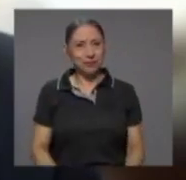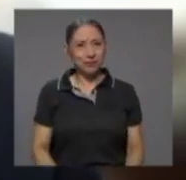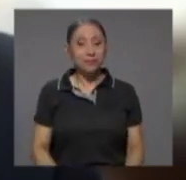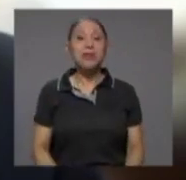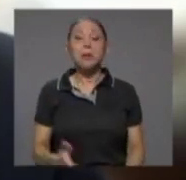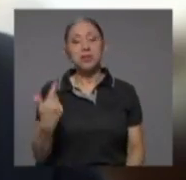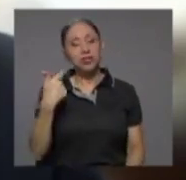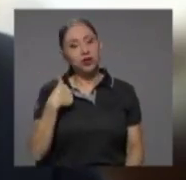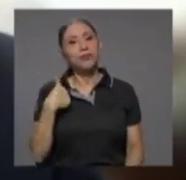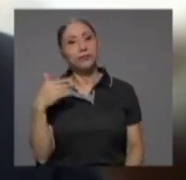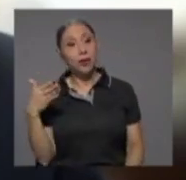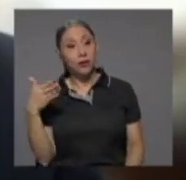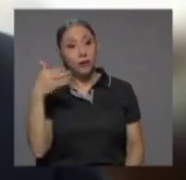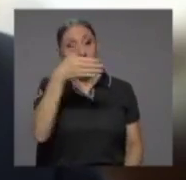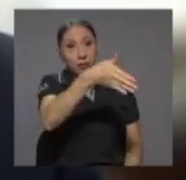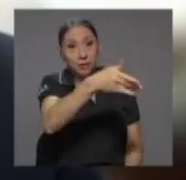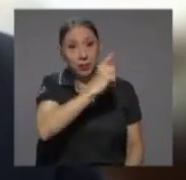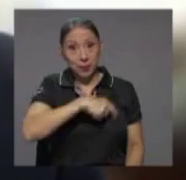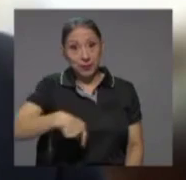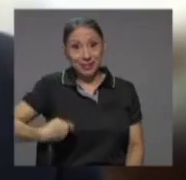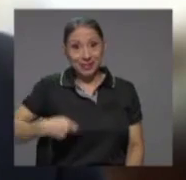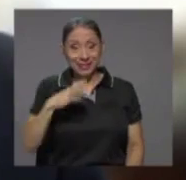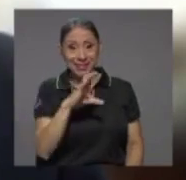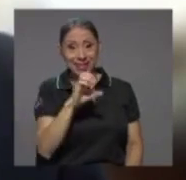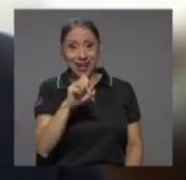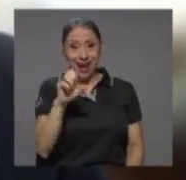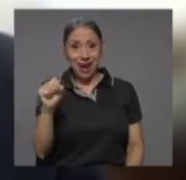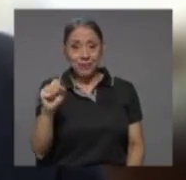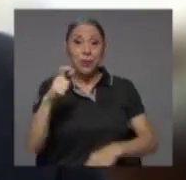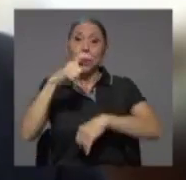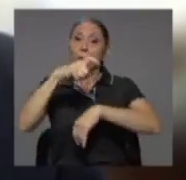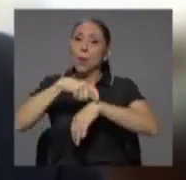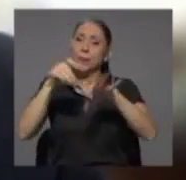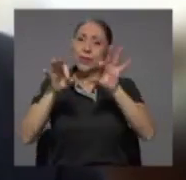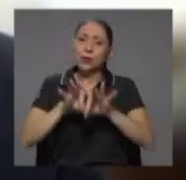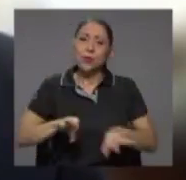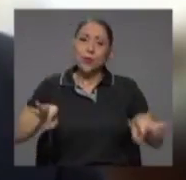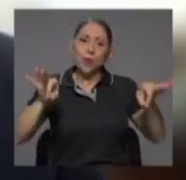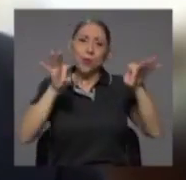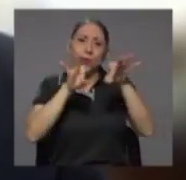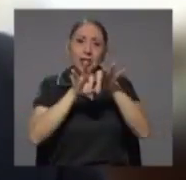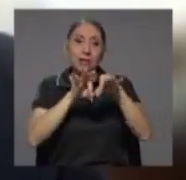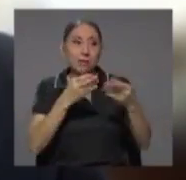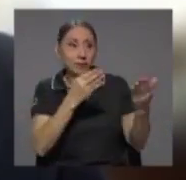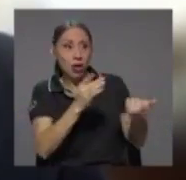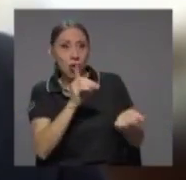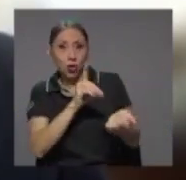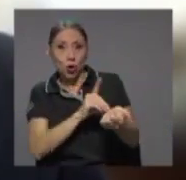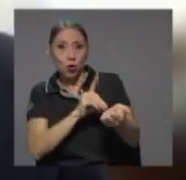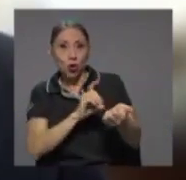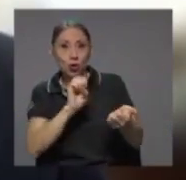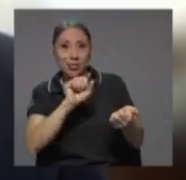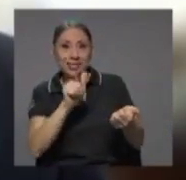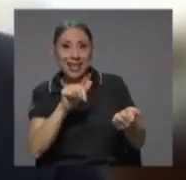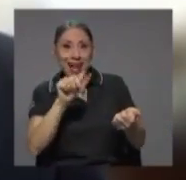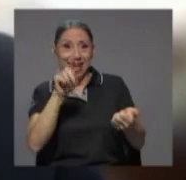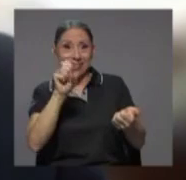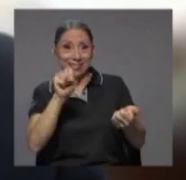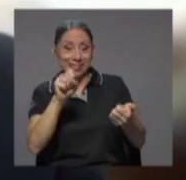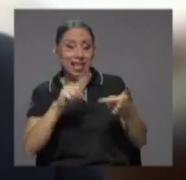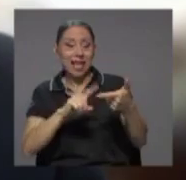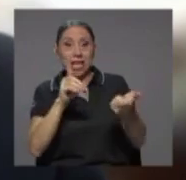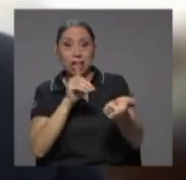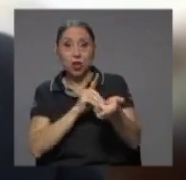Caja en un momento muy importante que el doctor Salas y el doctor Yorca lo